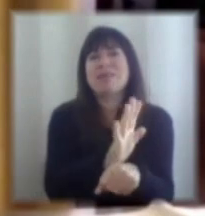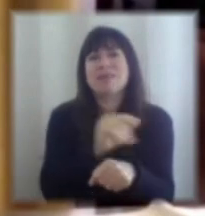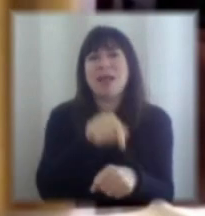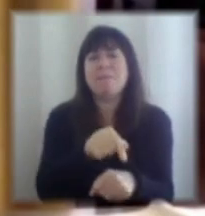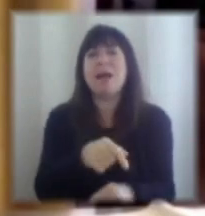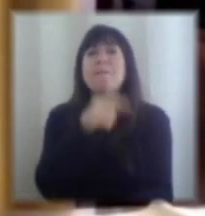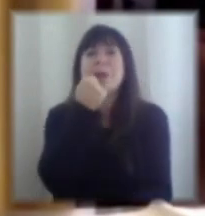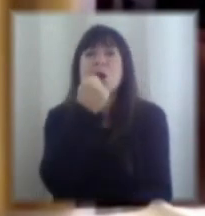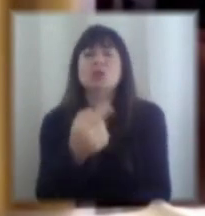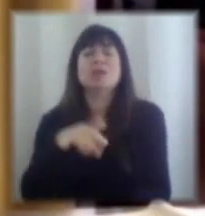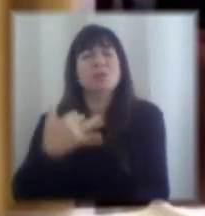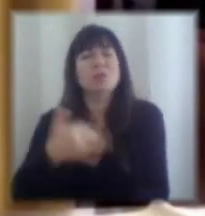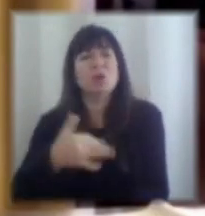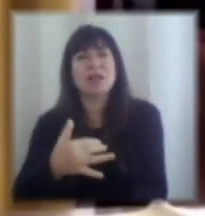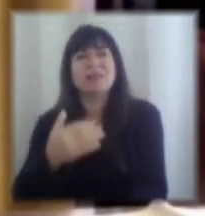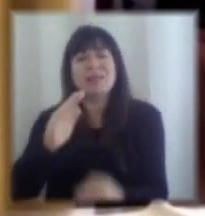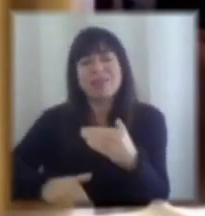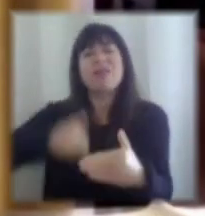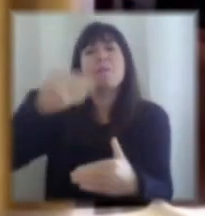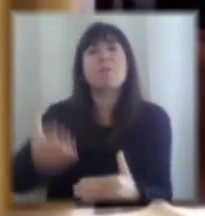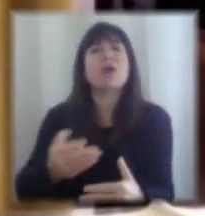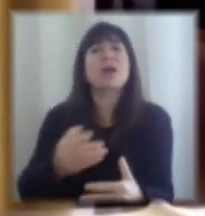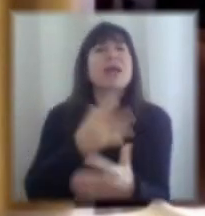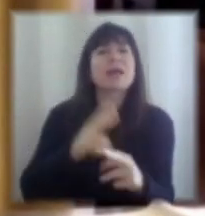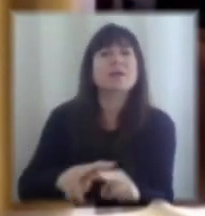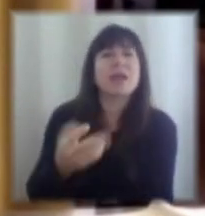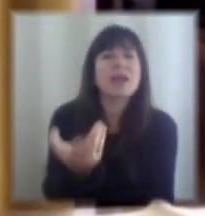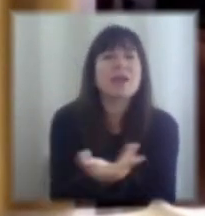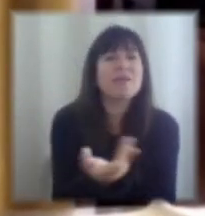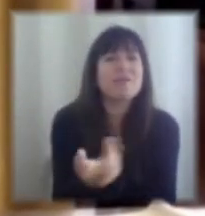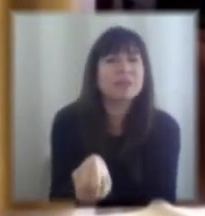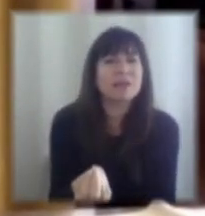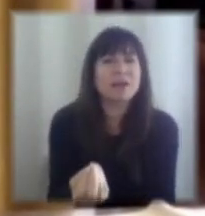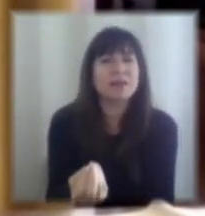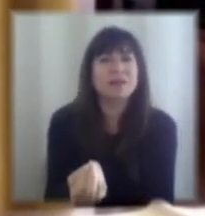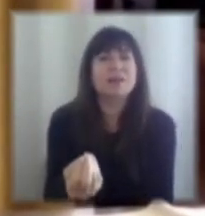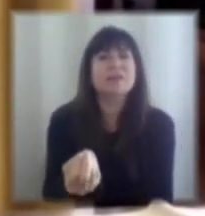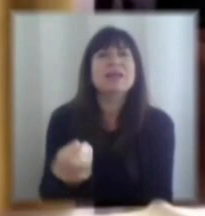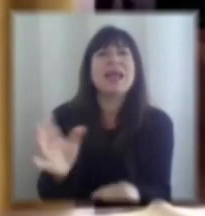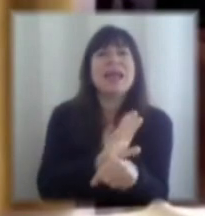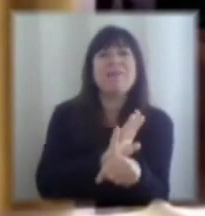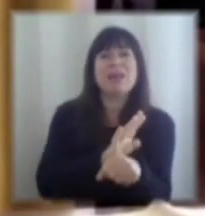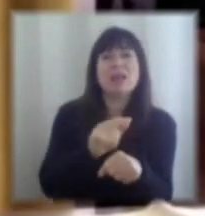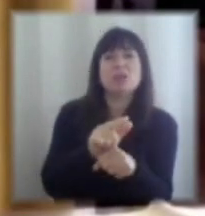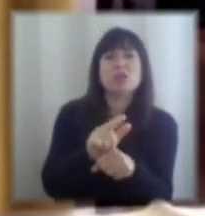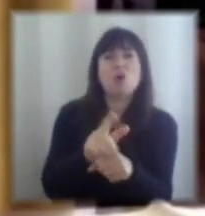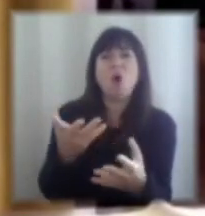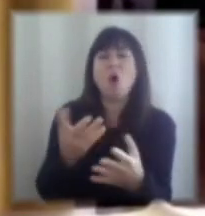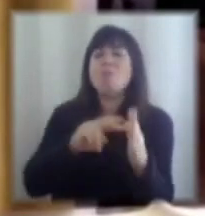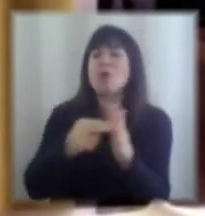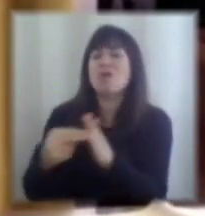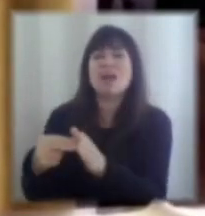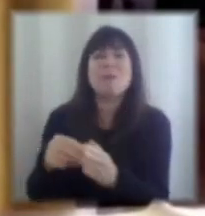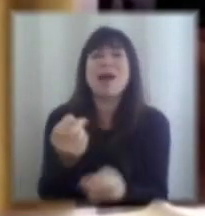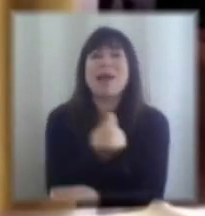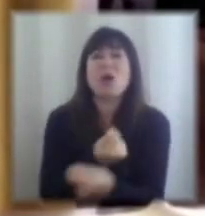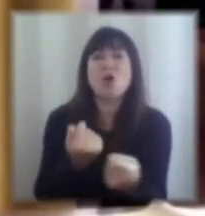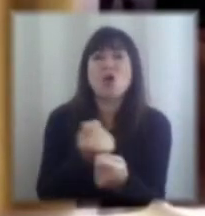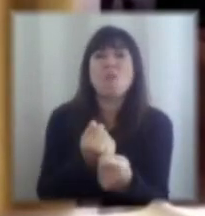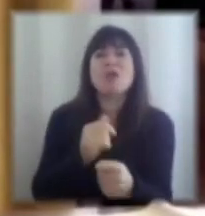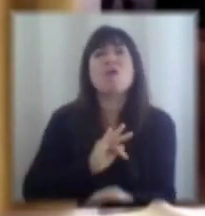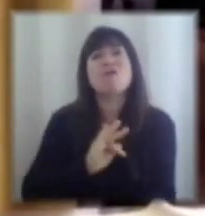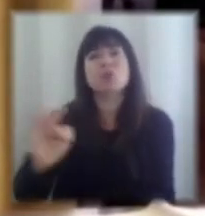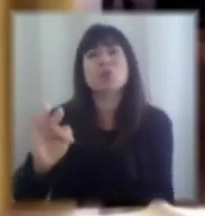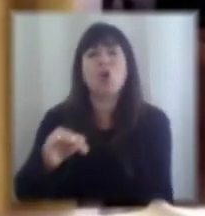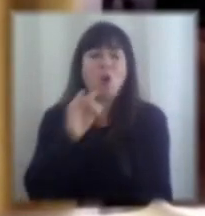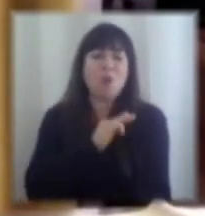la pregunta relevante es lo que viene después, es si este evento y las contracciones económicas y las tensiones sociales sobre todo que va